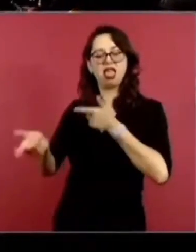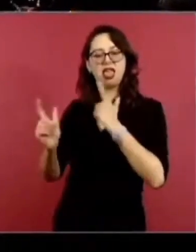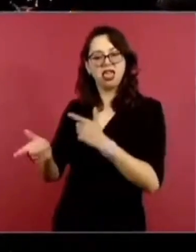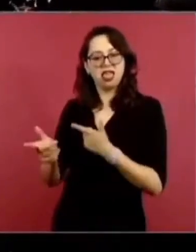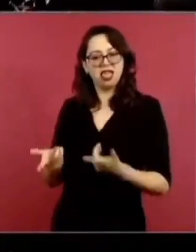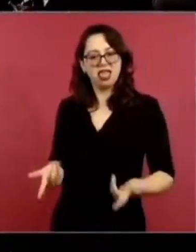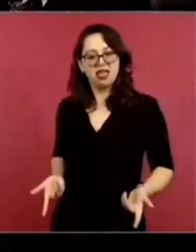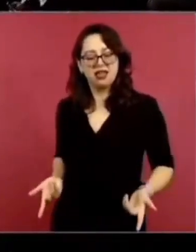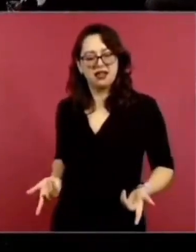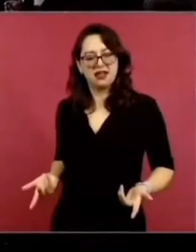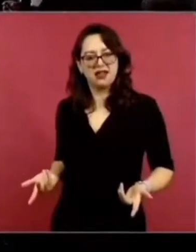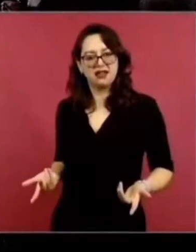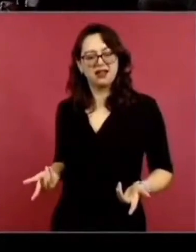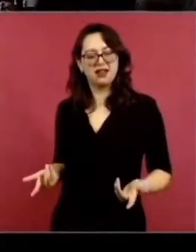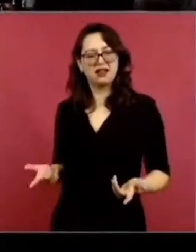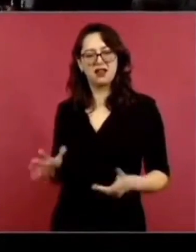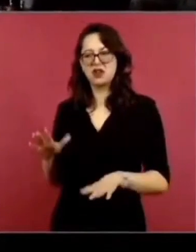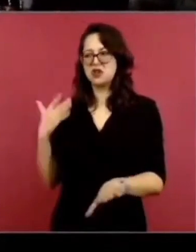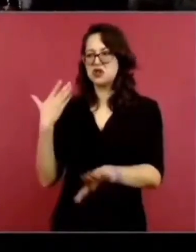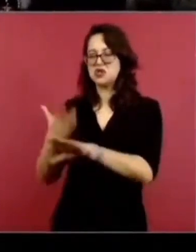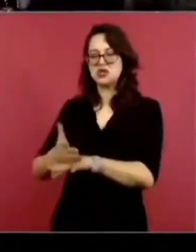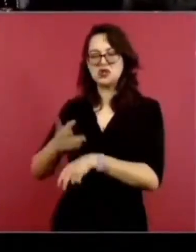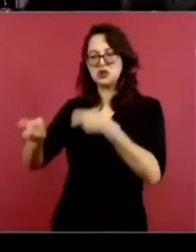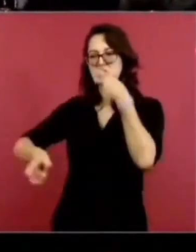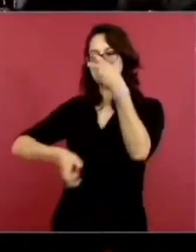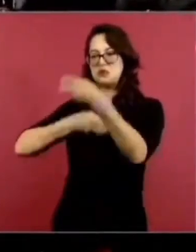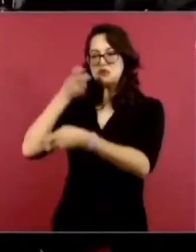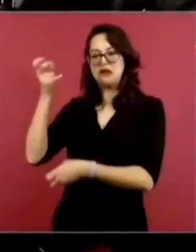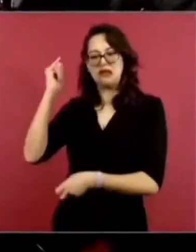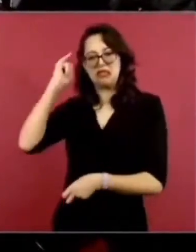reputándolos como indígenas,